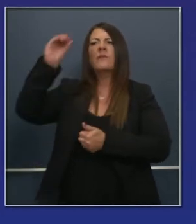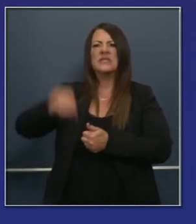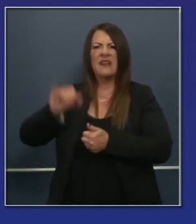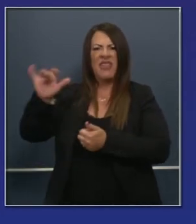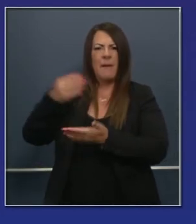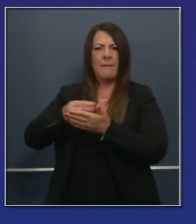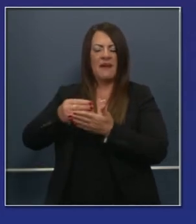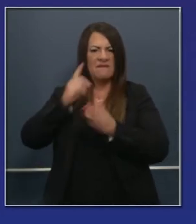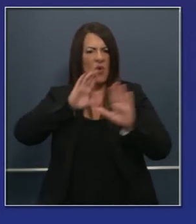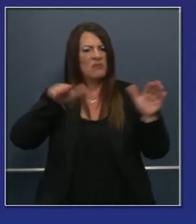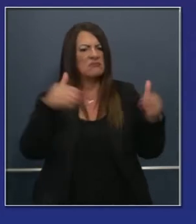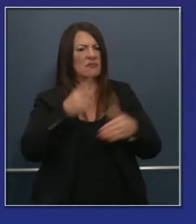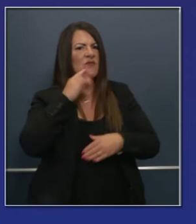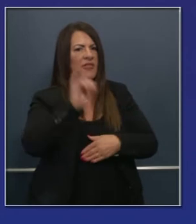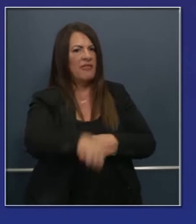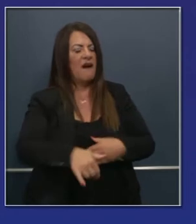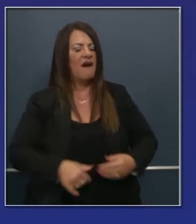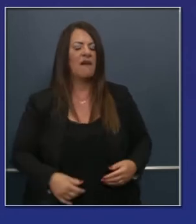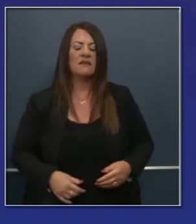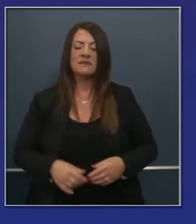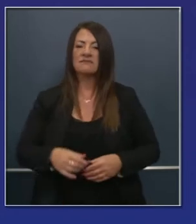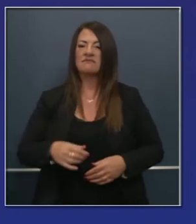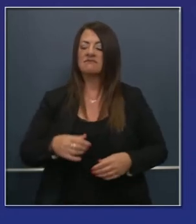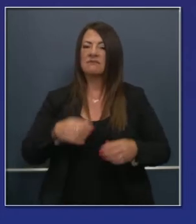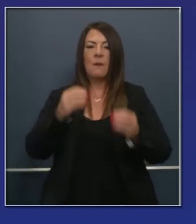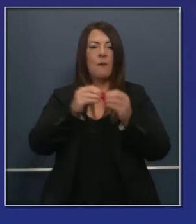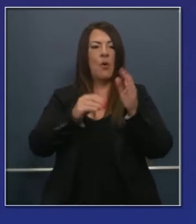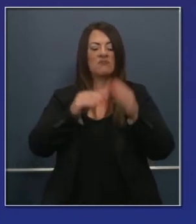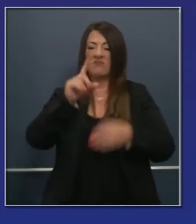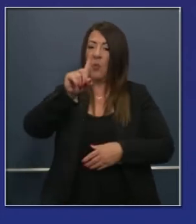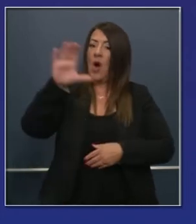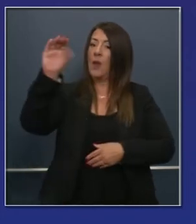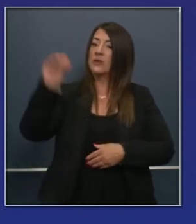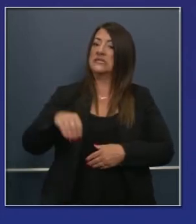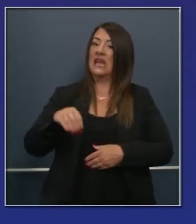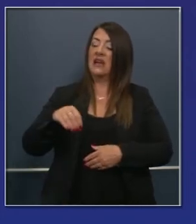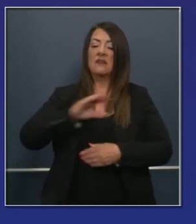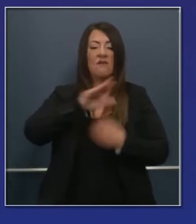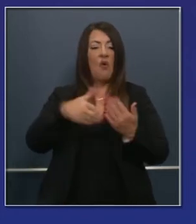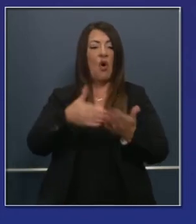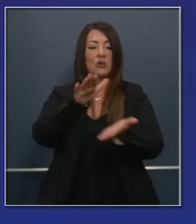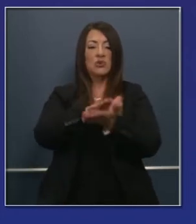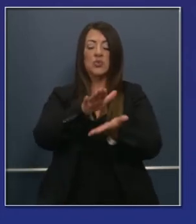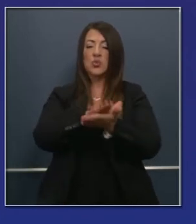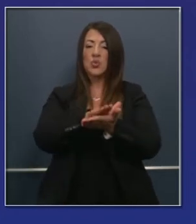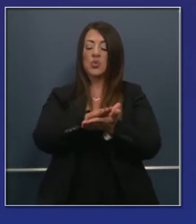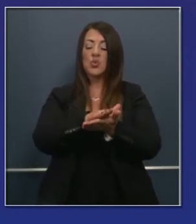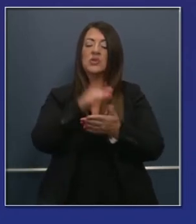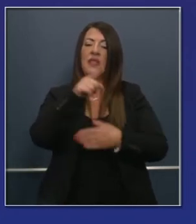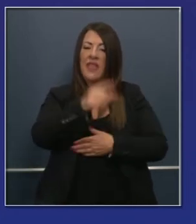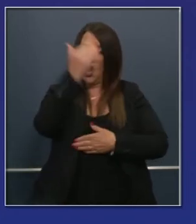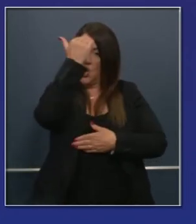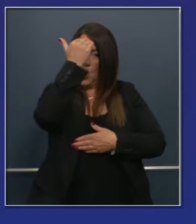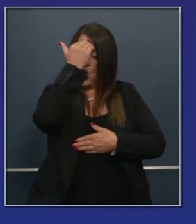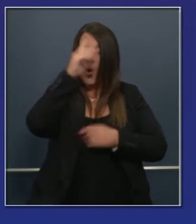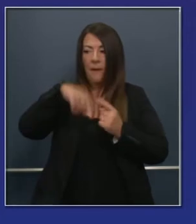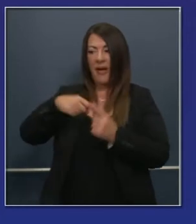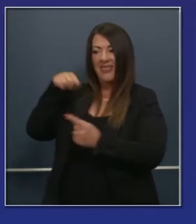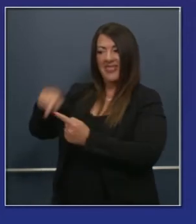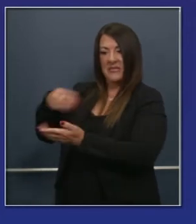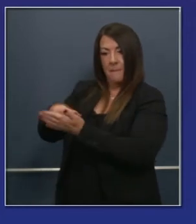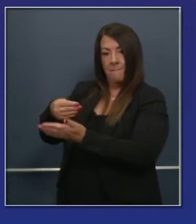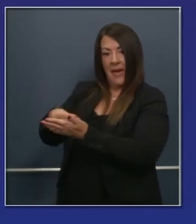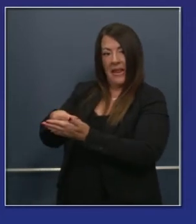El 100% de las escuelas públicas elegibles en California, no solamente que se han enterado de estos recursos,